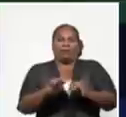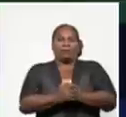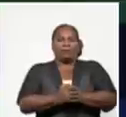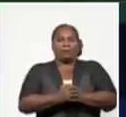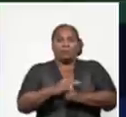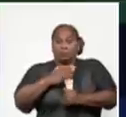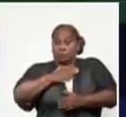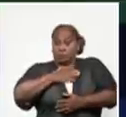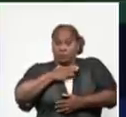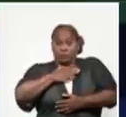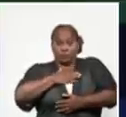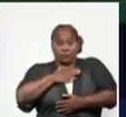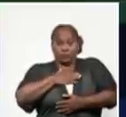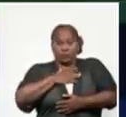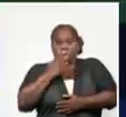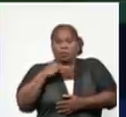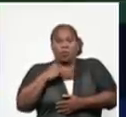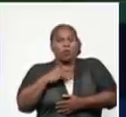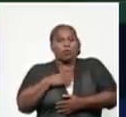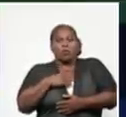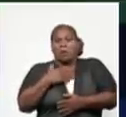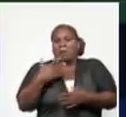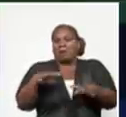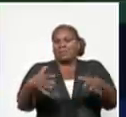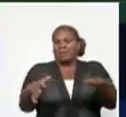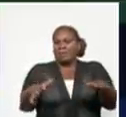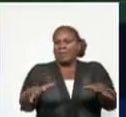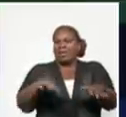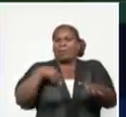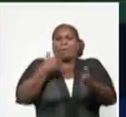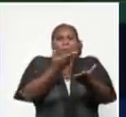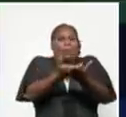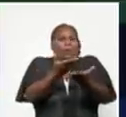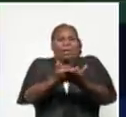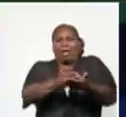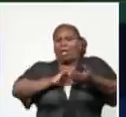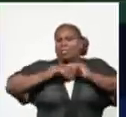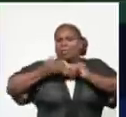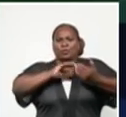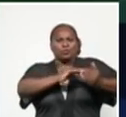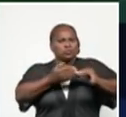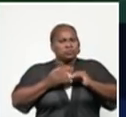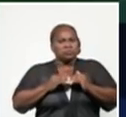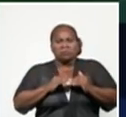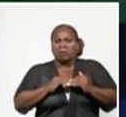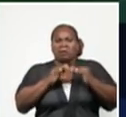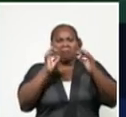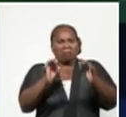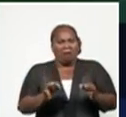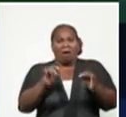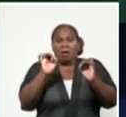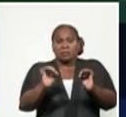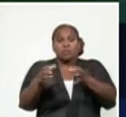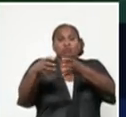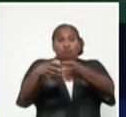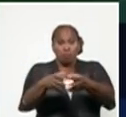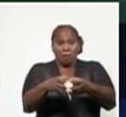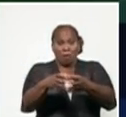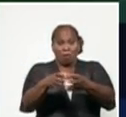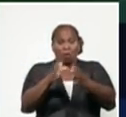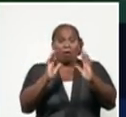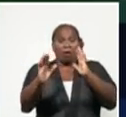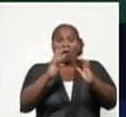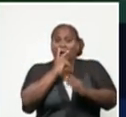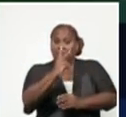nos va a temblar la mano para seguir proponiendo, seguir discutiendo. El Grupo Temporal así se ha pronunciado, así lo ha referido nuestro